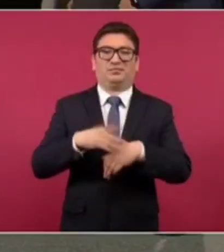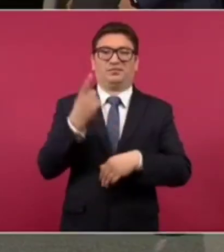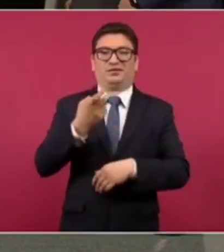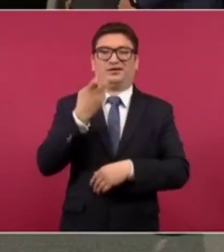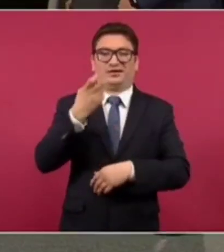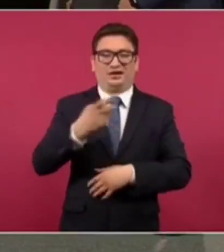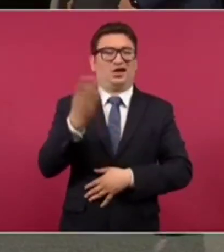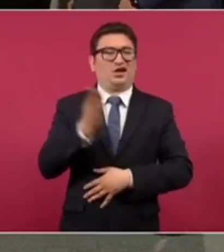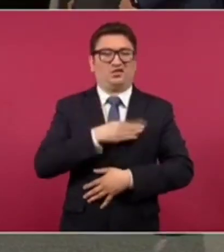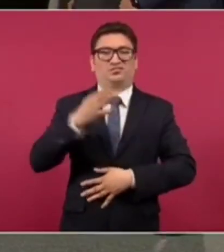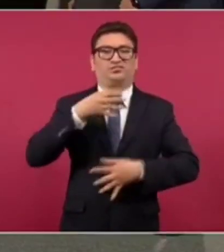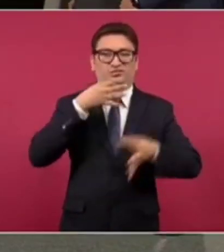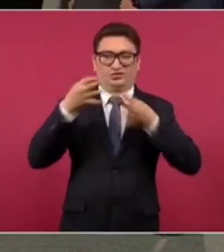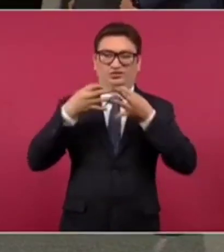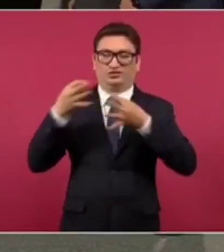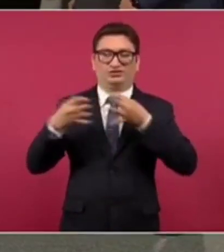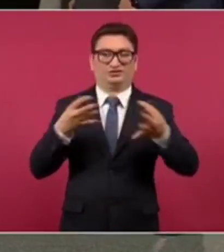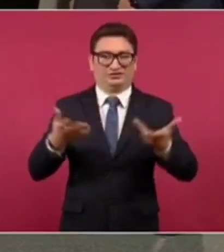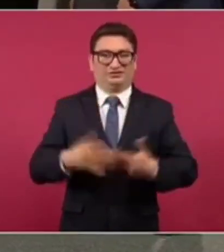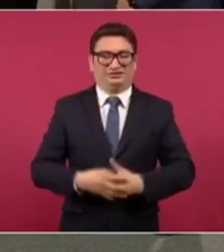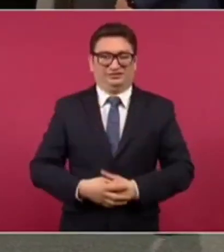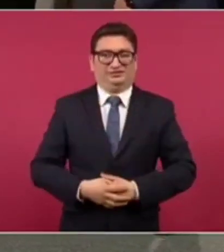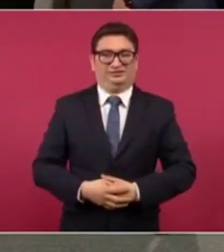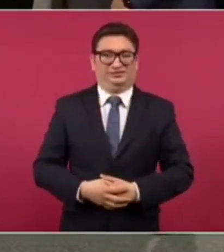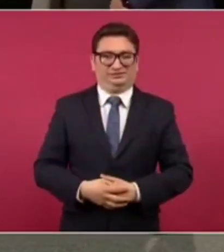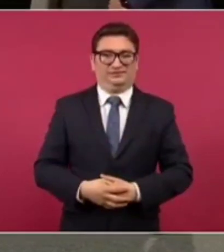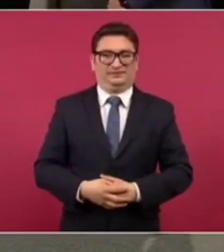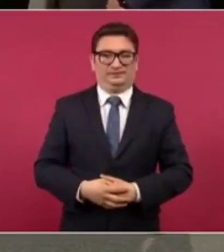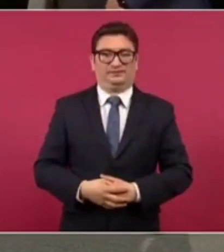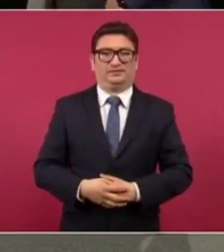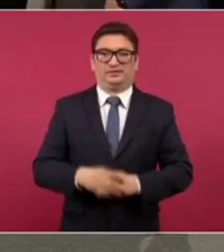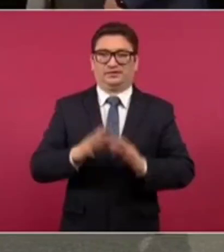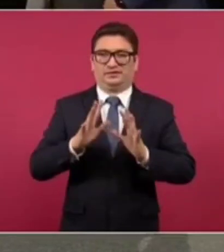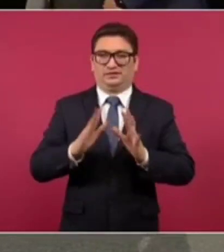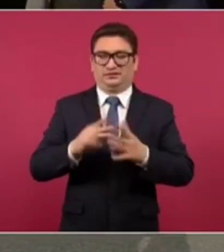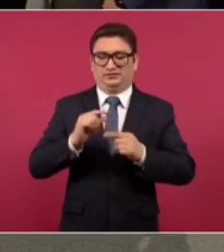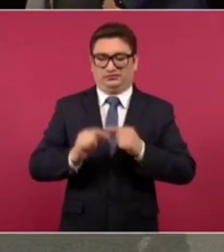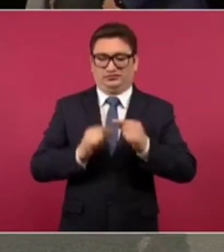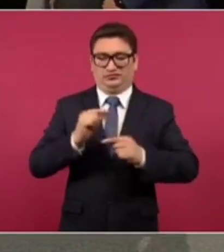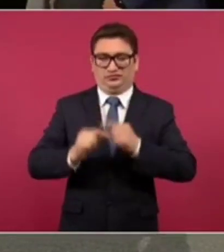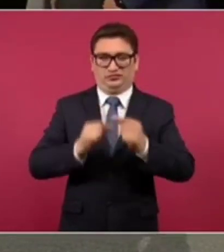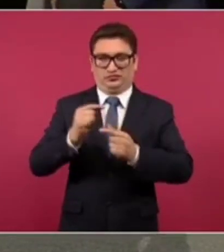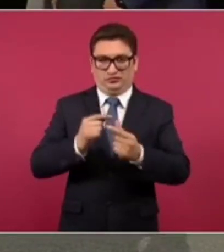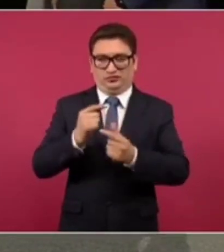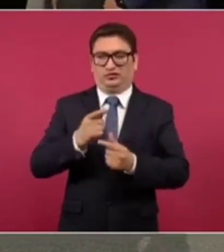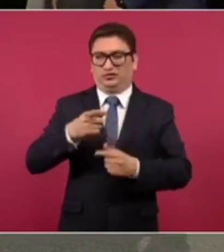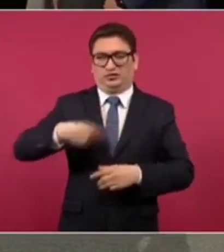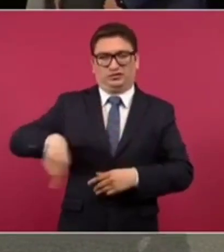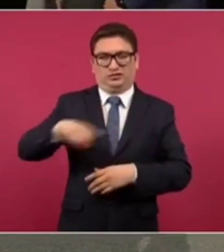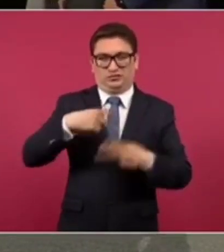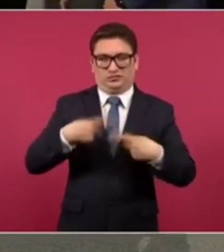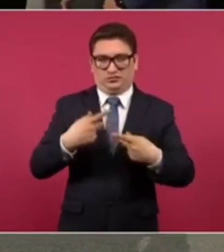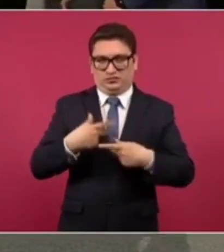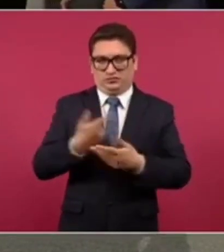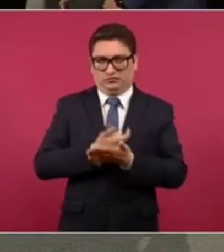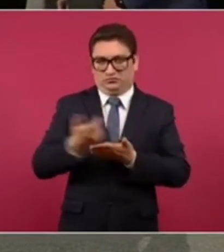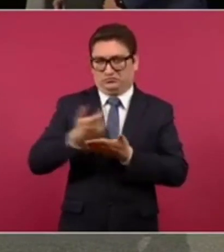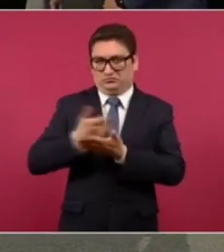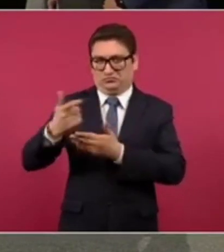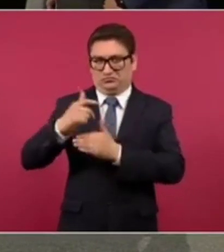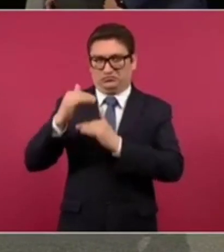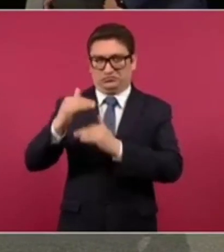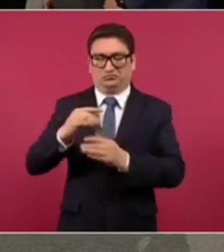buena noticia, se está recuperando poco a poco el poder adquisitivo del salario